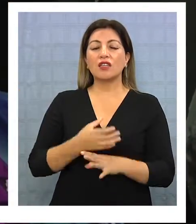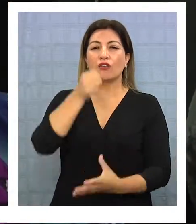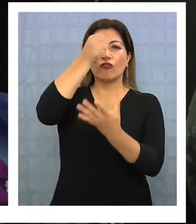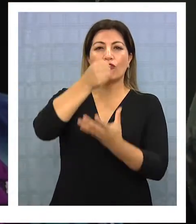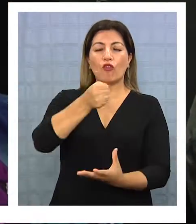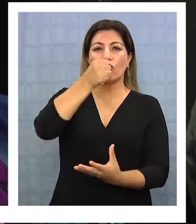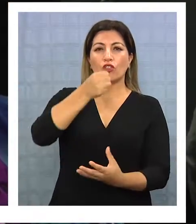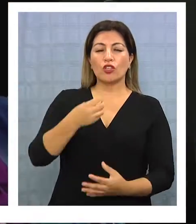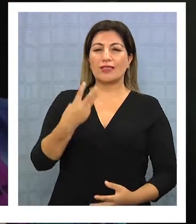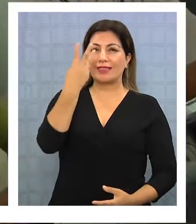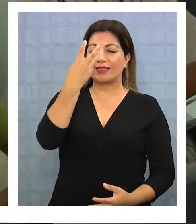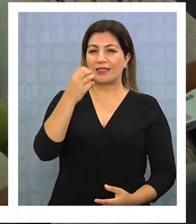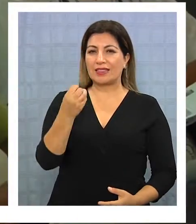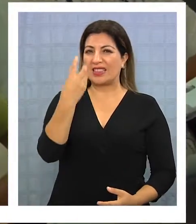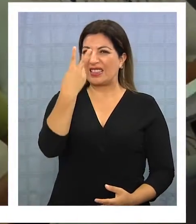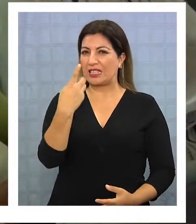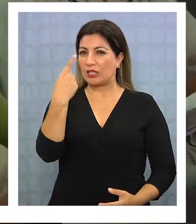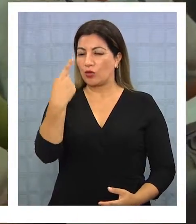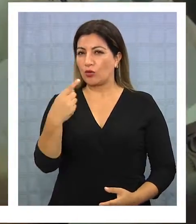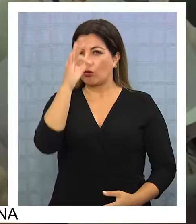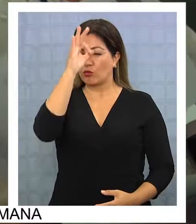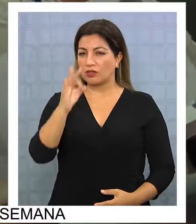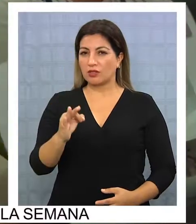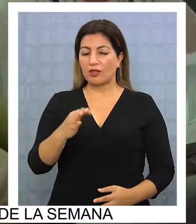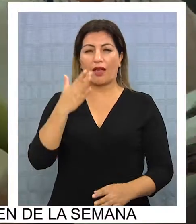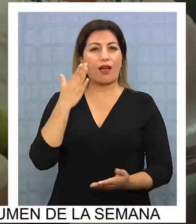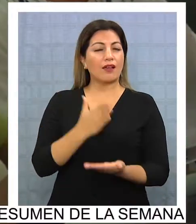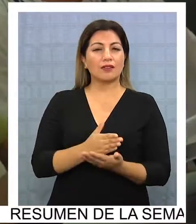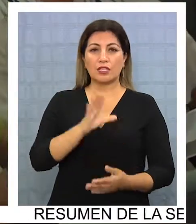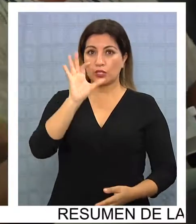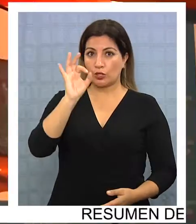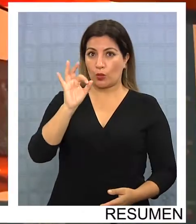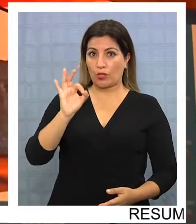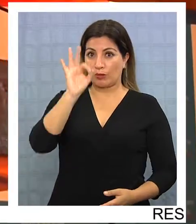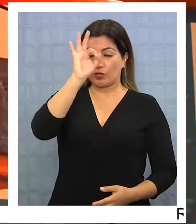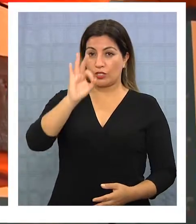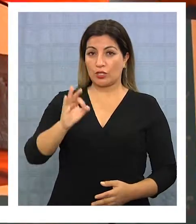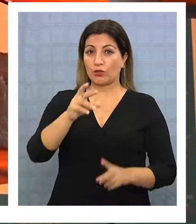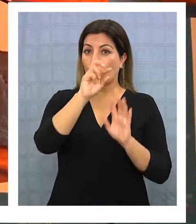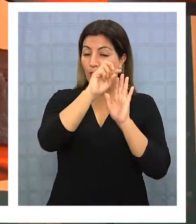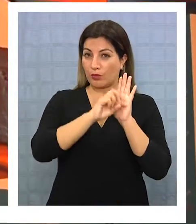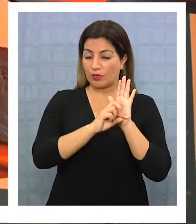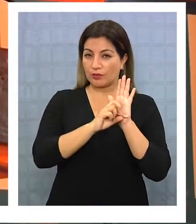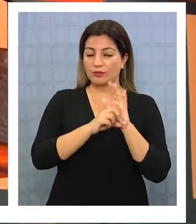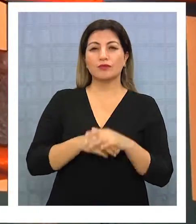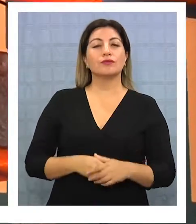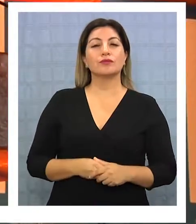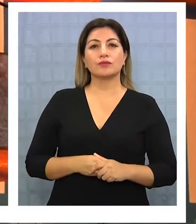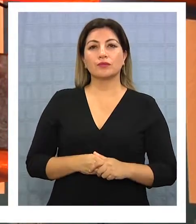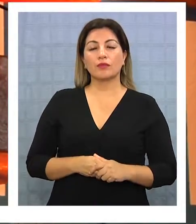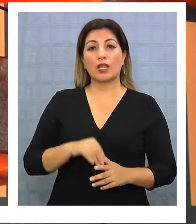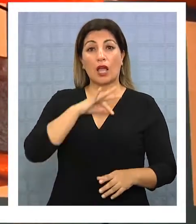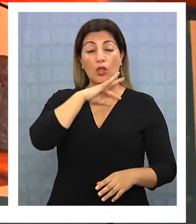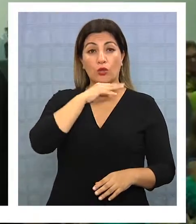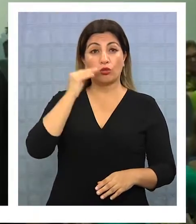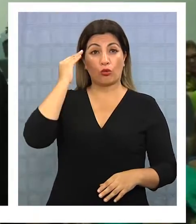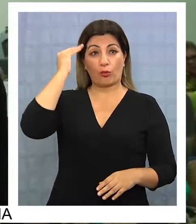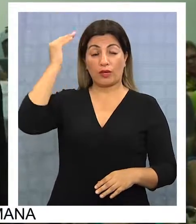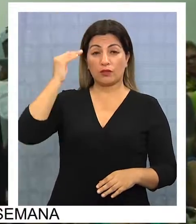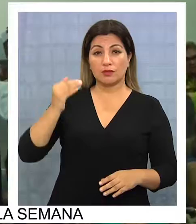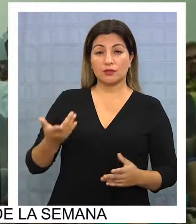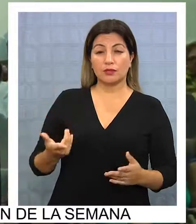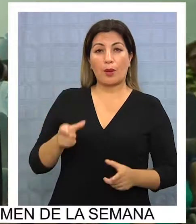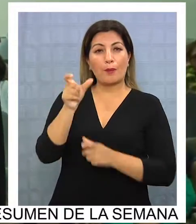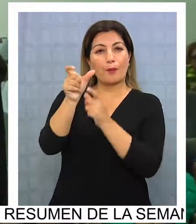30%, lo que permite cubrir hasta el 50% de los proyectos. Los adultos mayores hoy día son